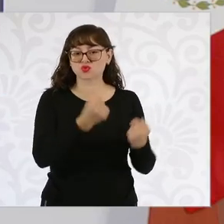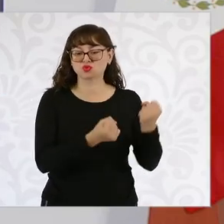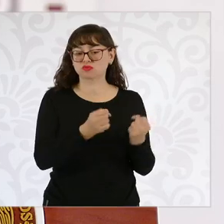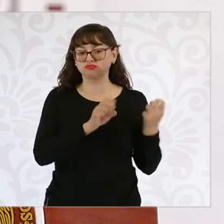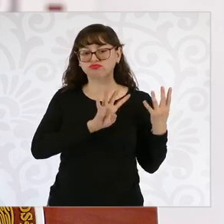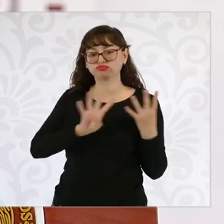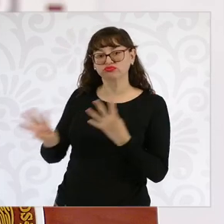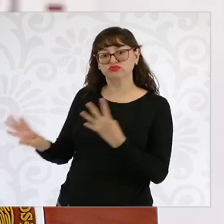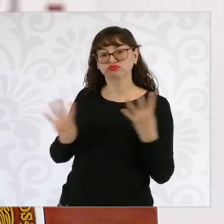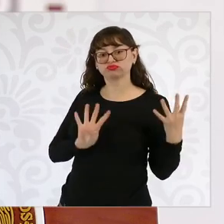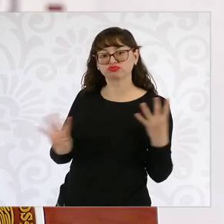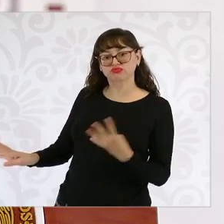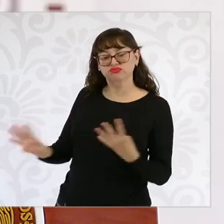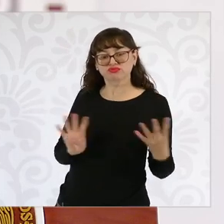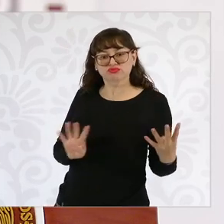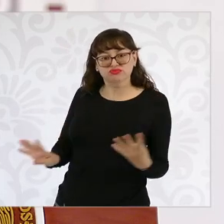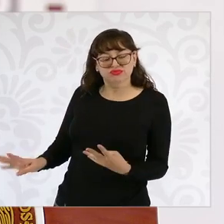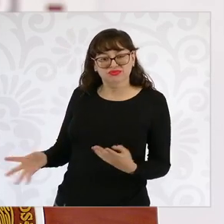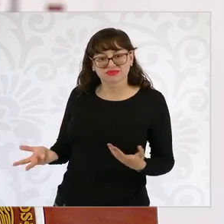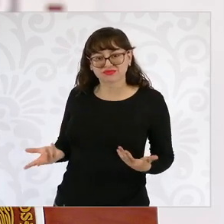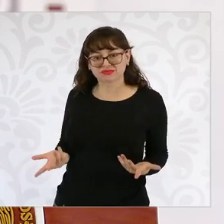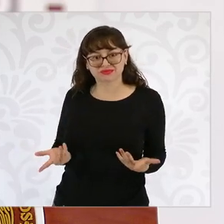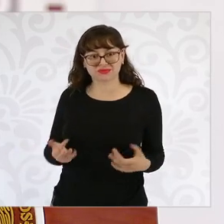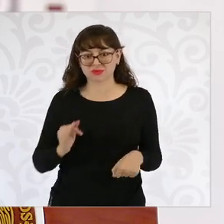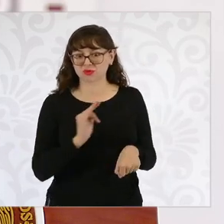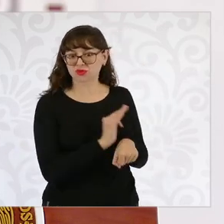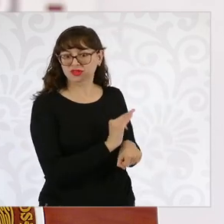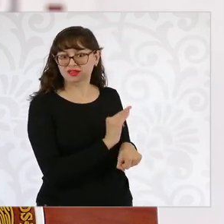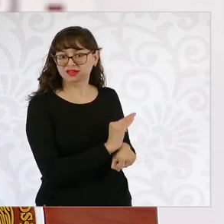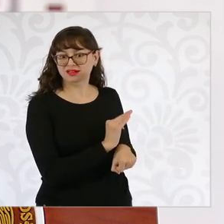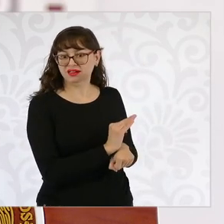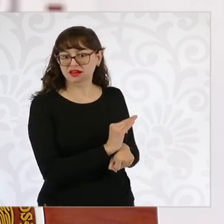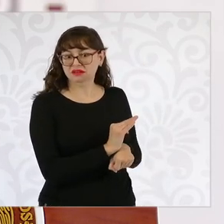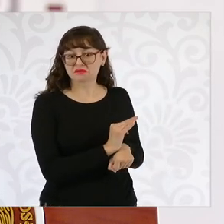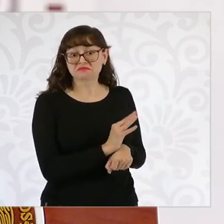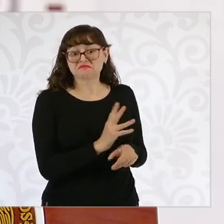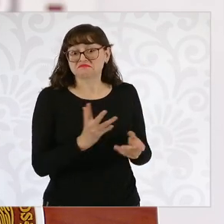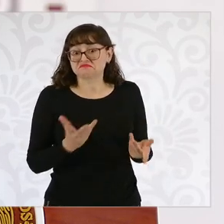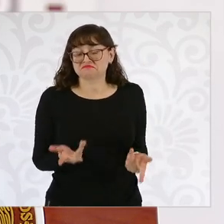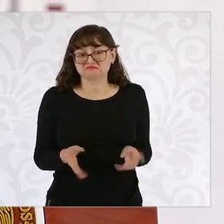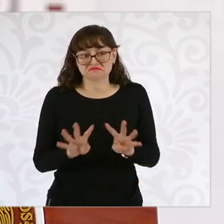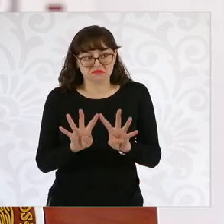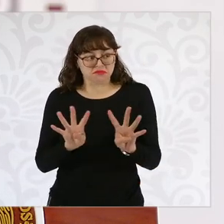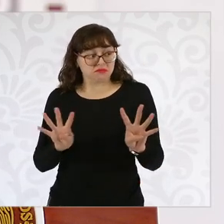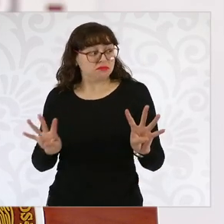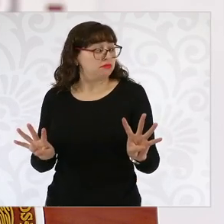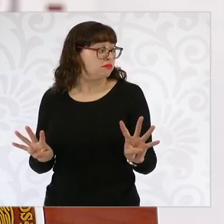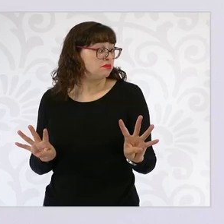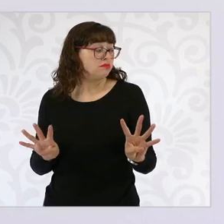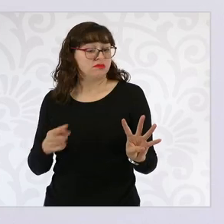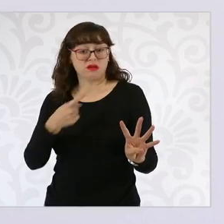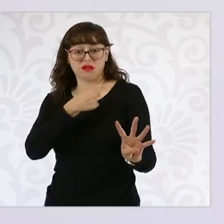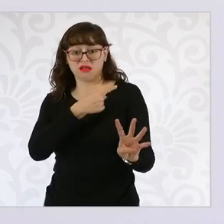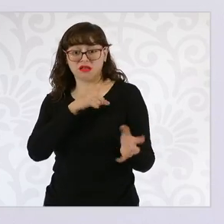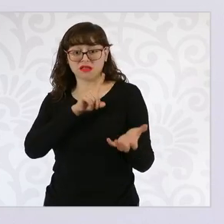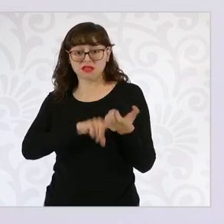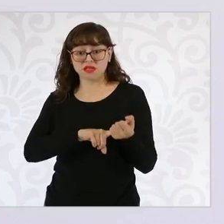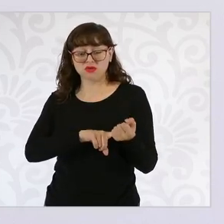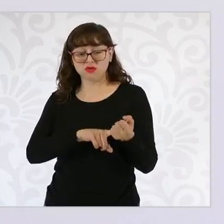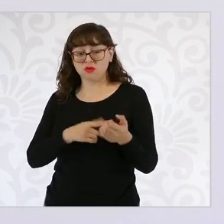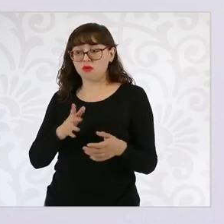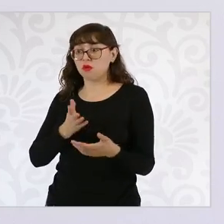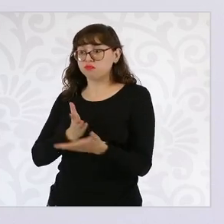liberado el encapsulamiento, vamos a decir, es abierto el encapsulamiento.